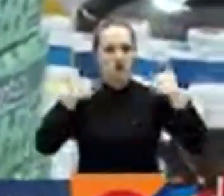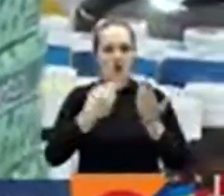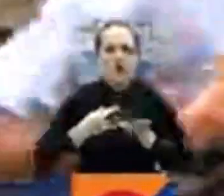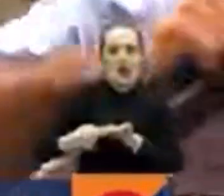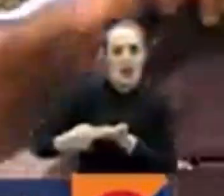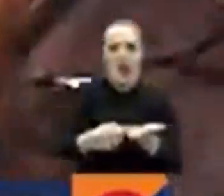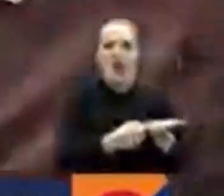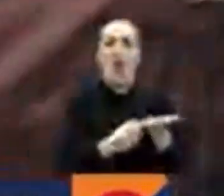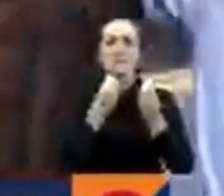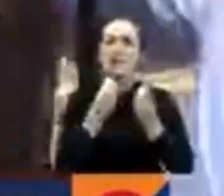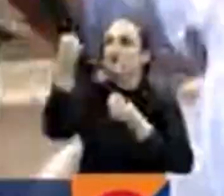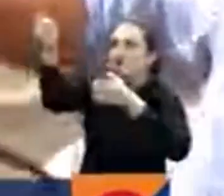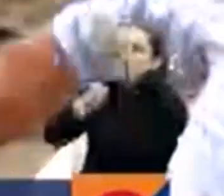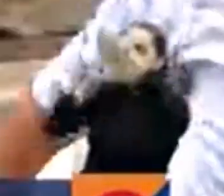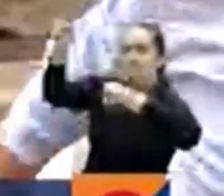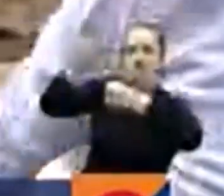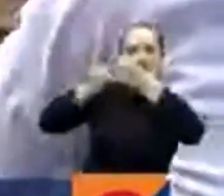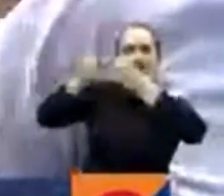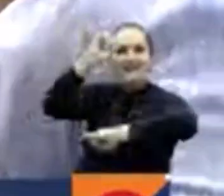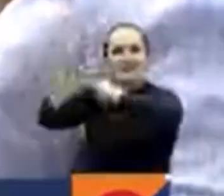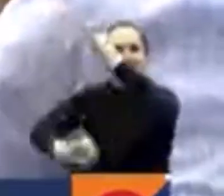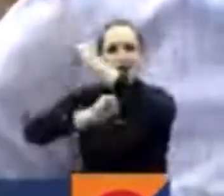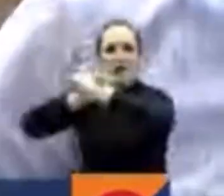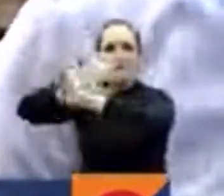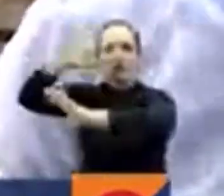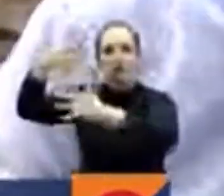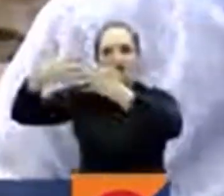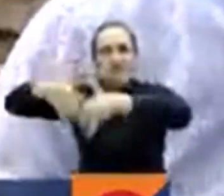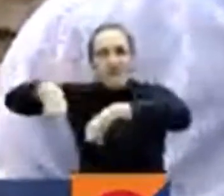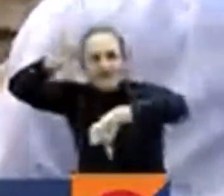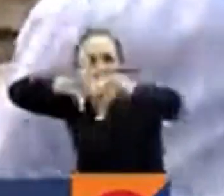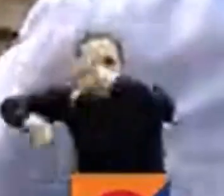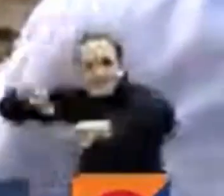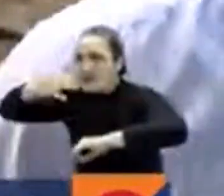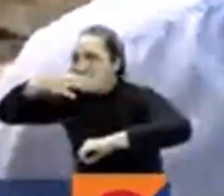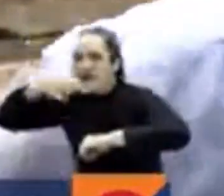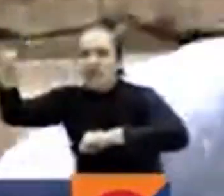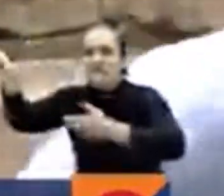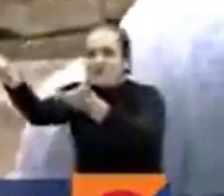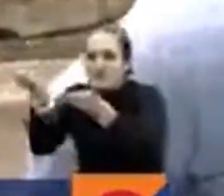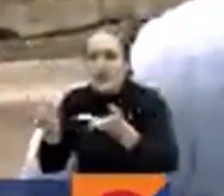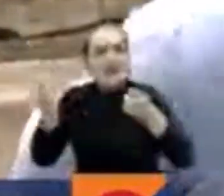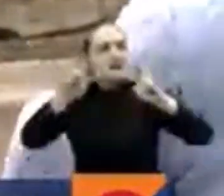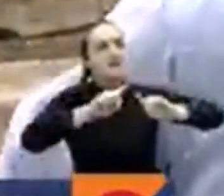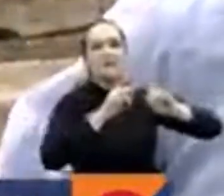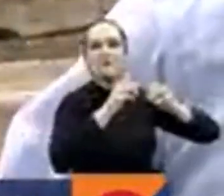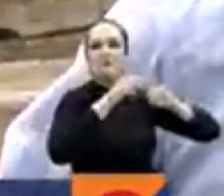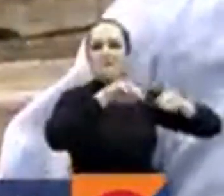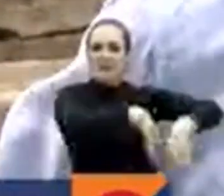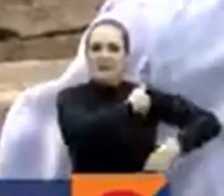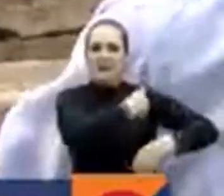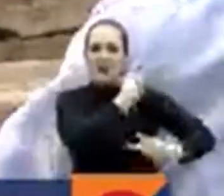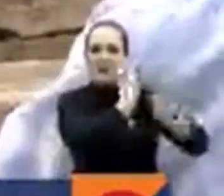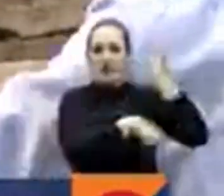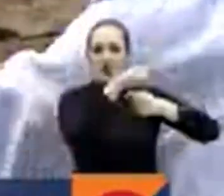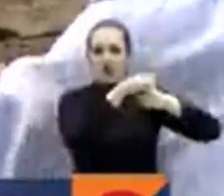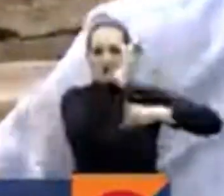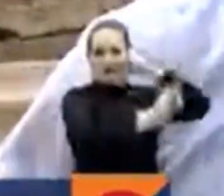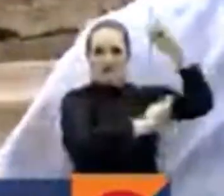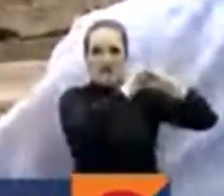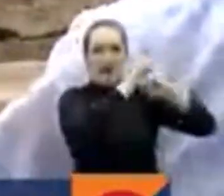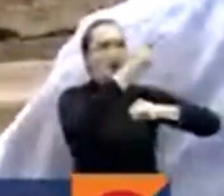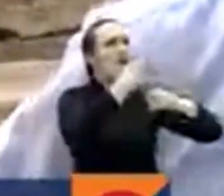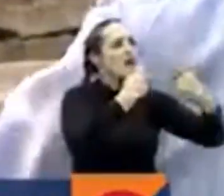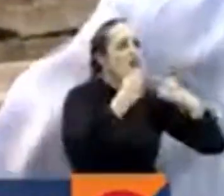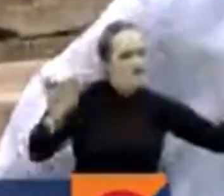farmacéuticas, por tanto, ya con el Ministerio de Industria y Comercio también existe una estrategia para negociación con importadores, por